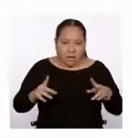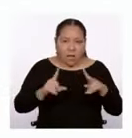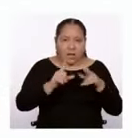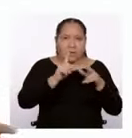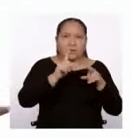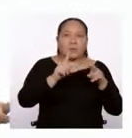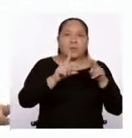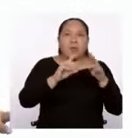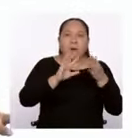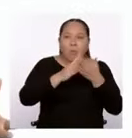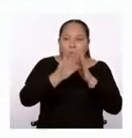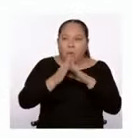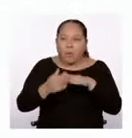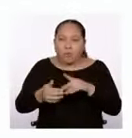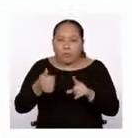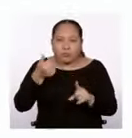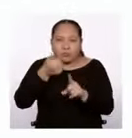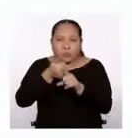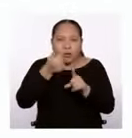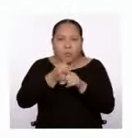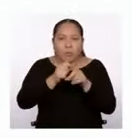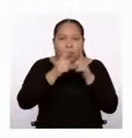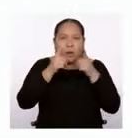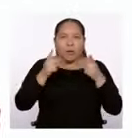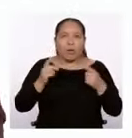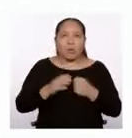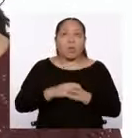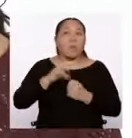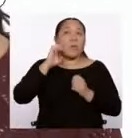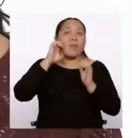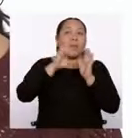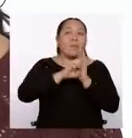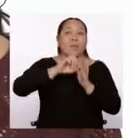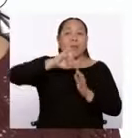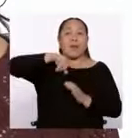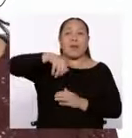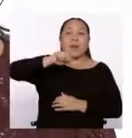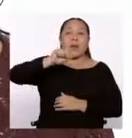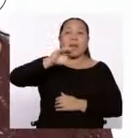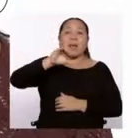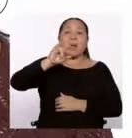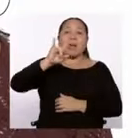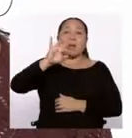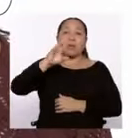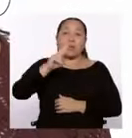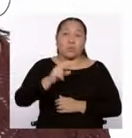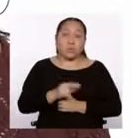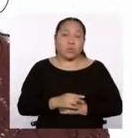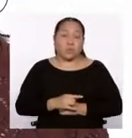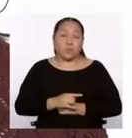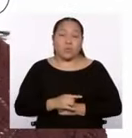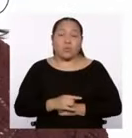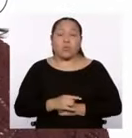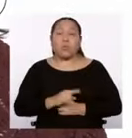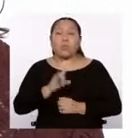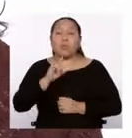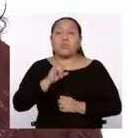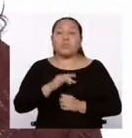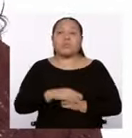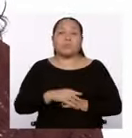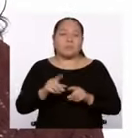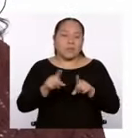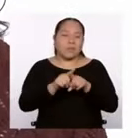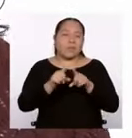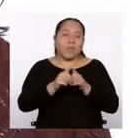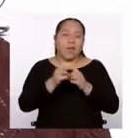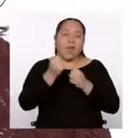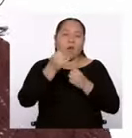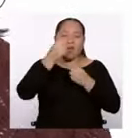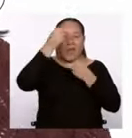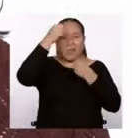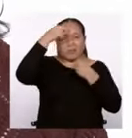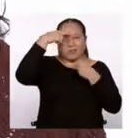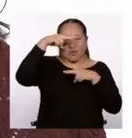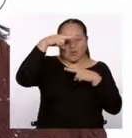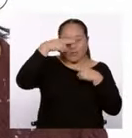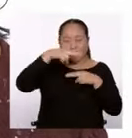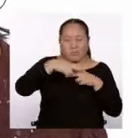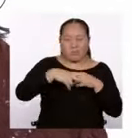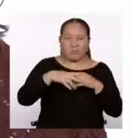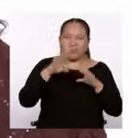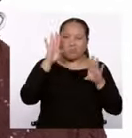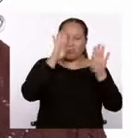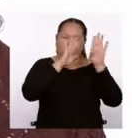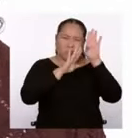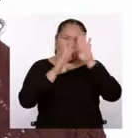lenguas originarias, como el jacaru. Lamentablemente, también hay algunas noticias preocupantes a las que